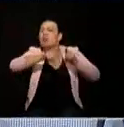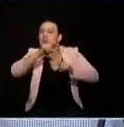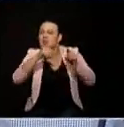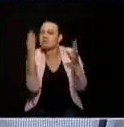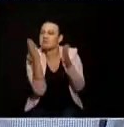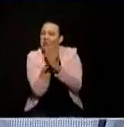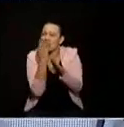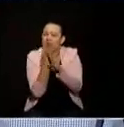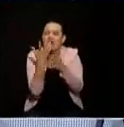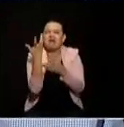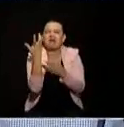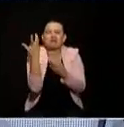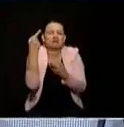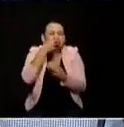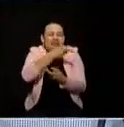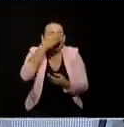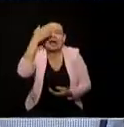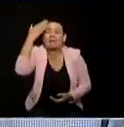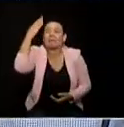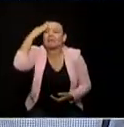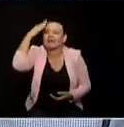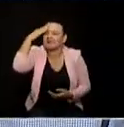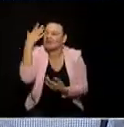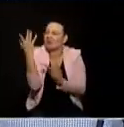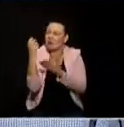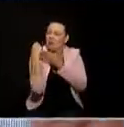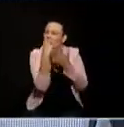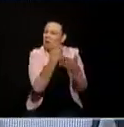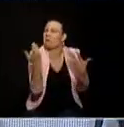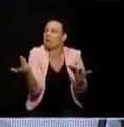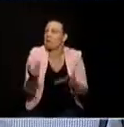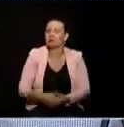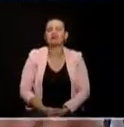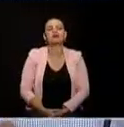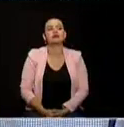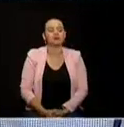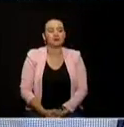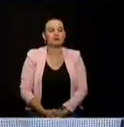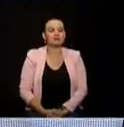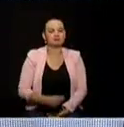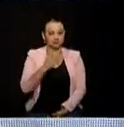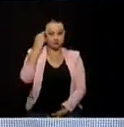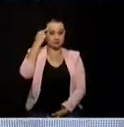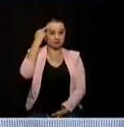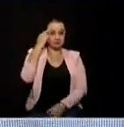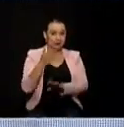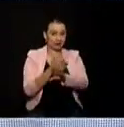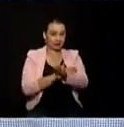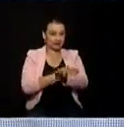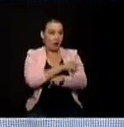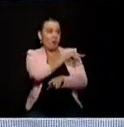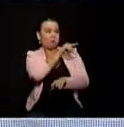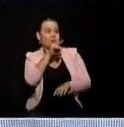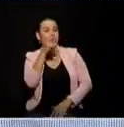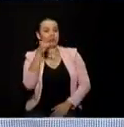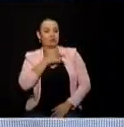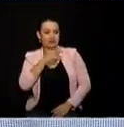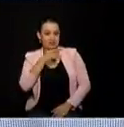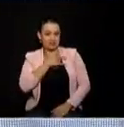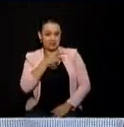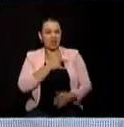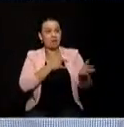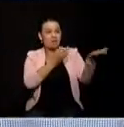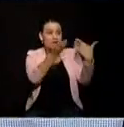bueno lo primero es trabajar con las universidades trabajar en todo lo que tiene que ver con la